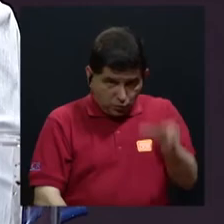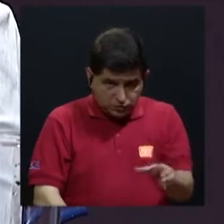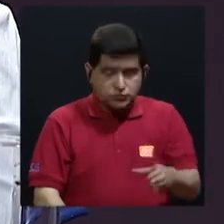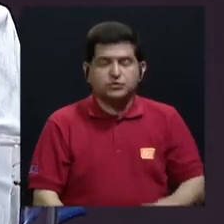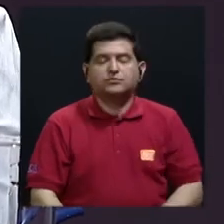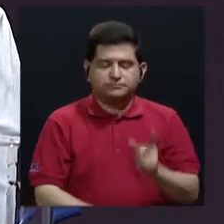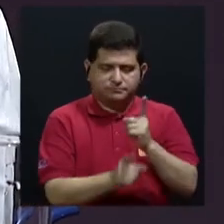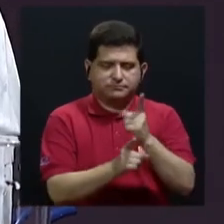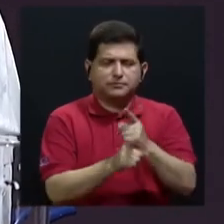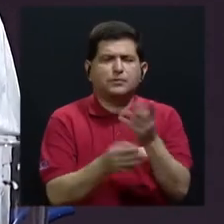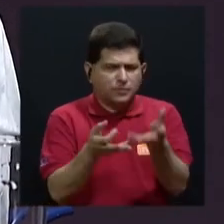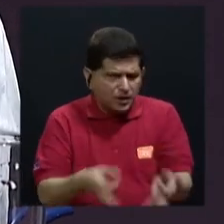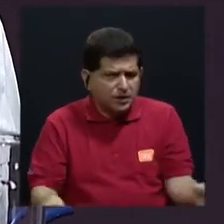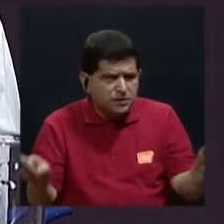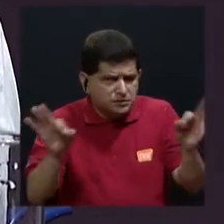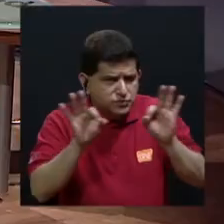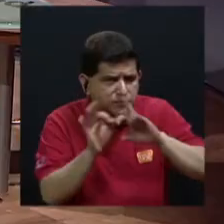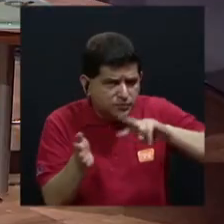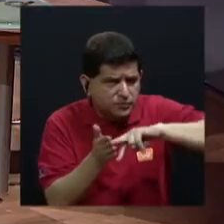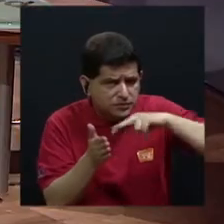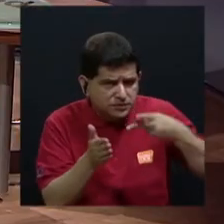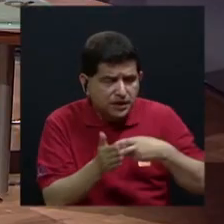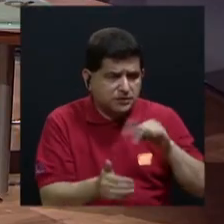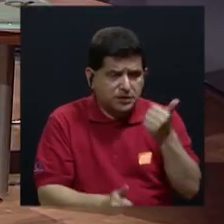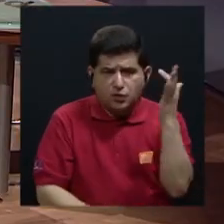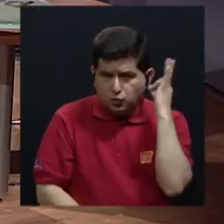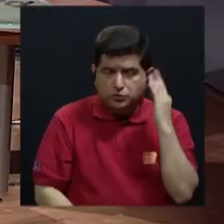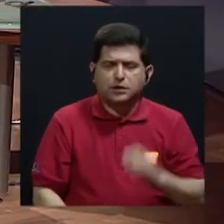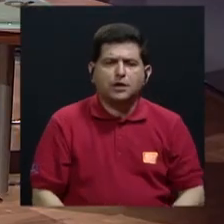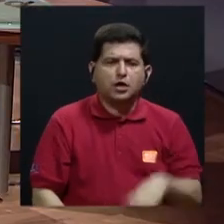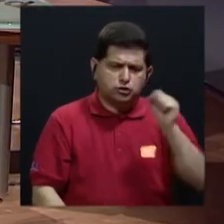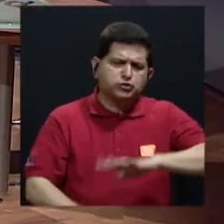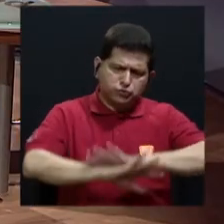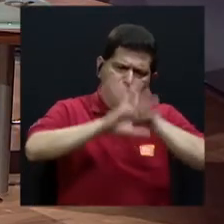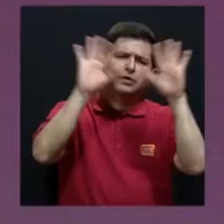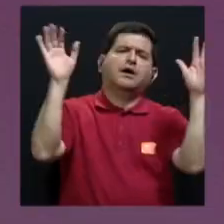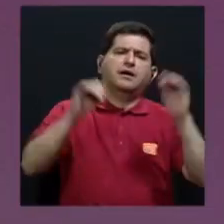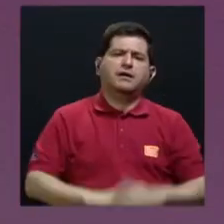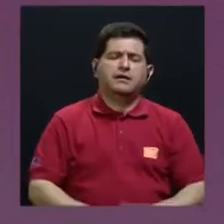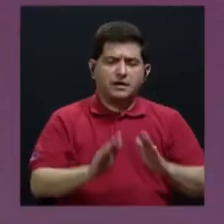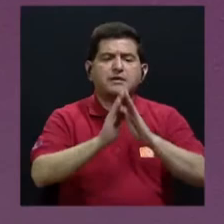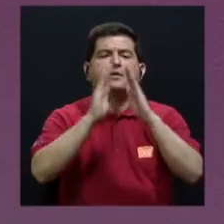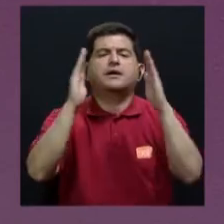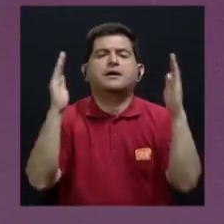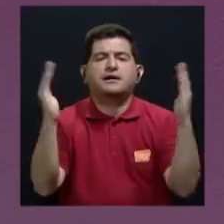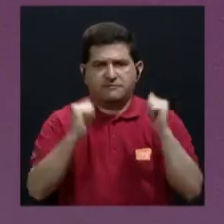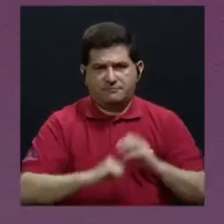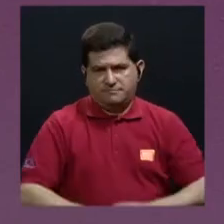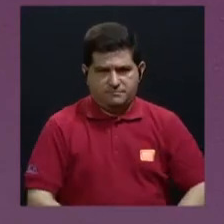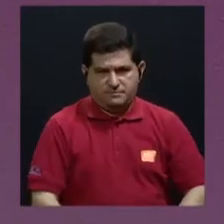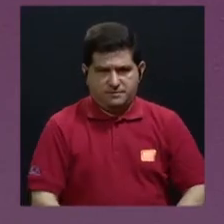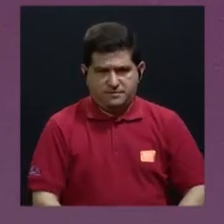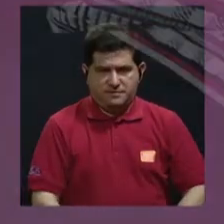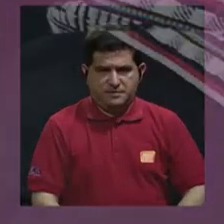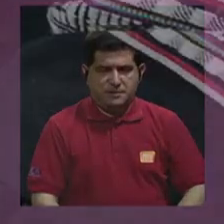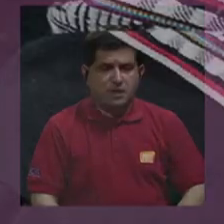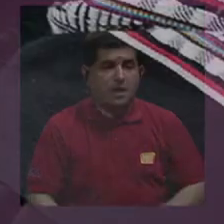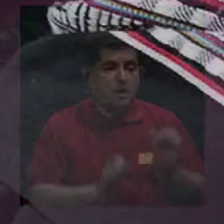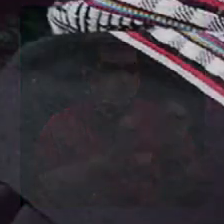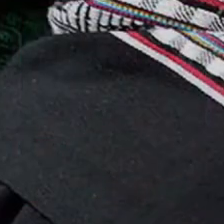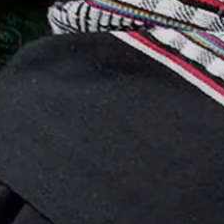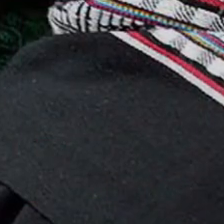es. ¿Eso es importante para otras mujeres? Claro que sí. Apertura, digamos, otras